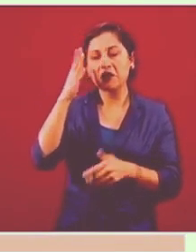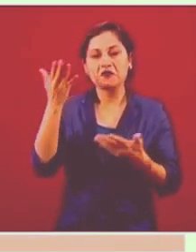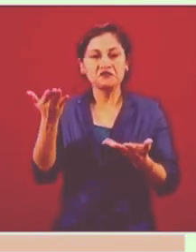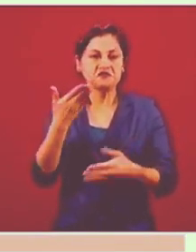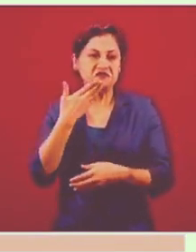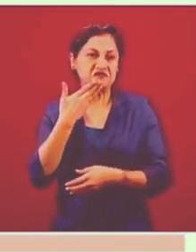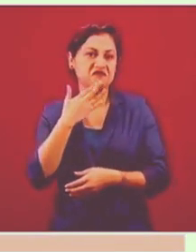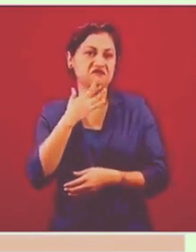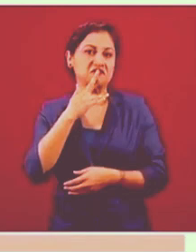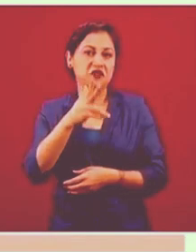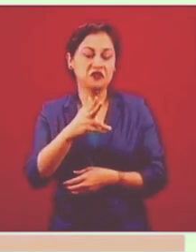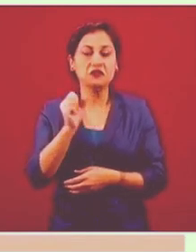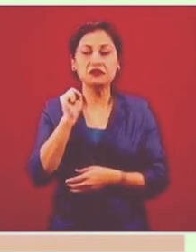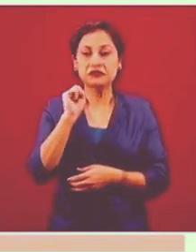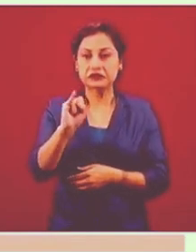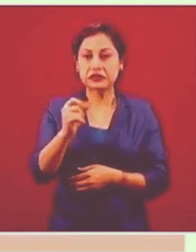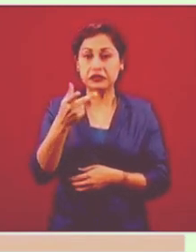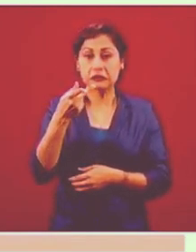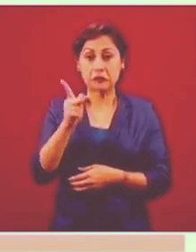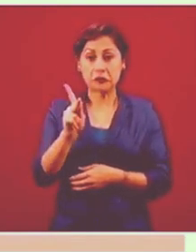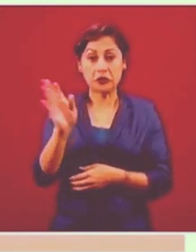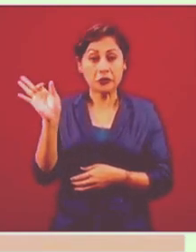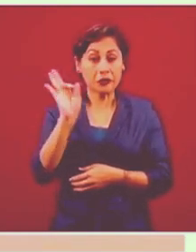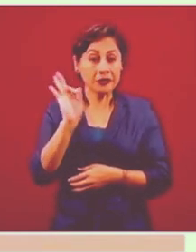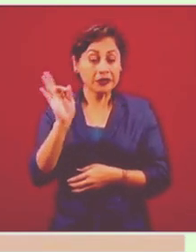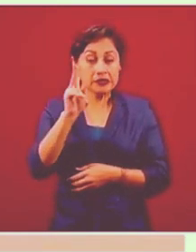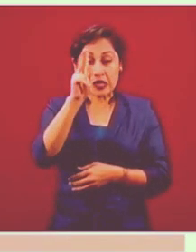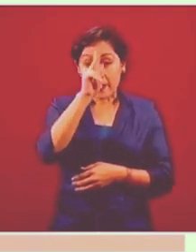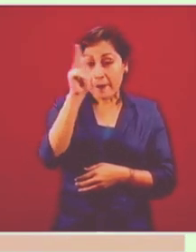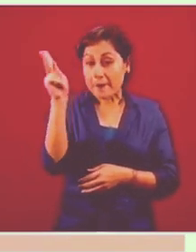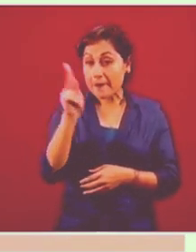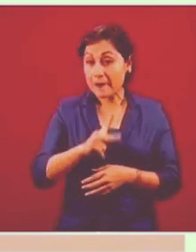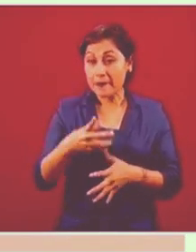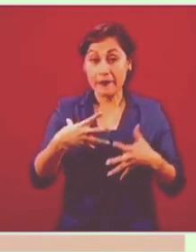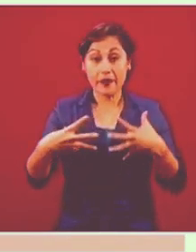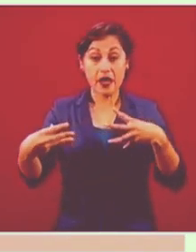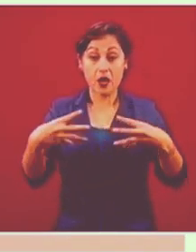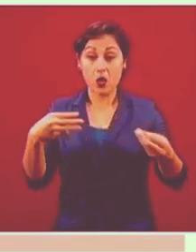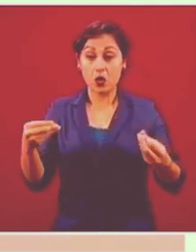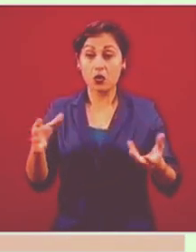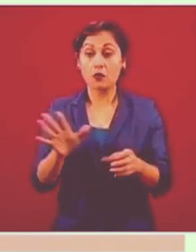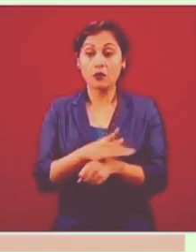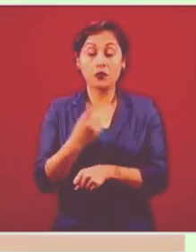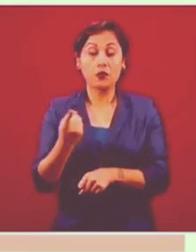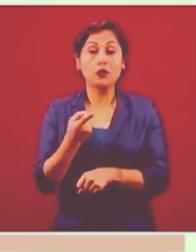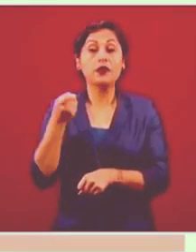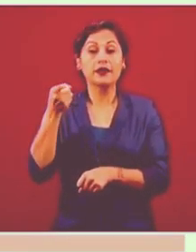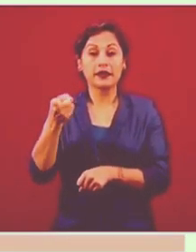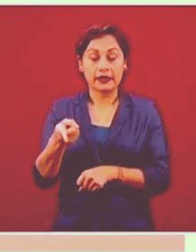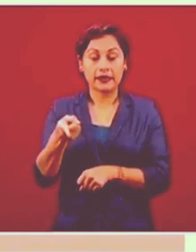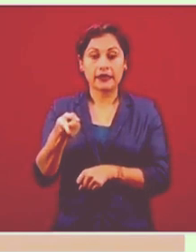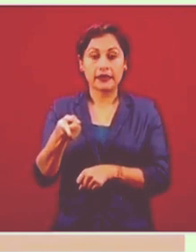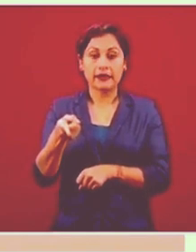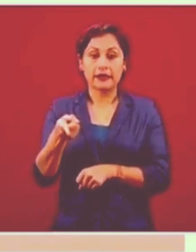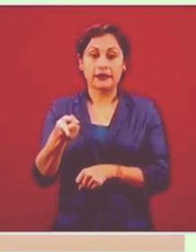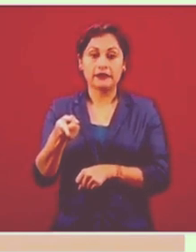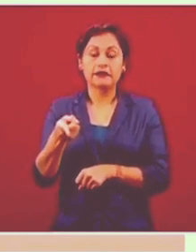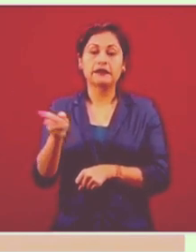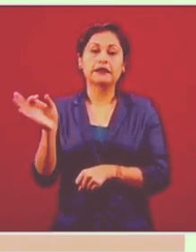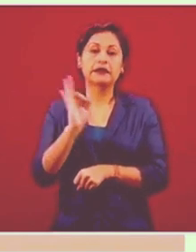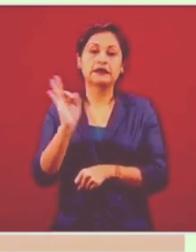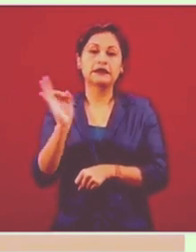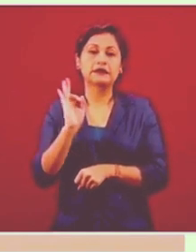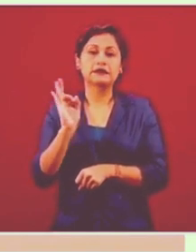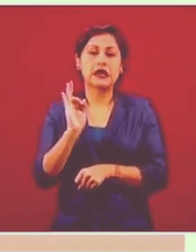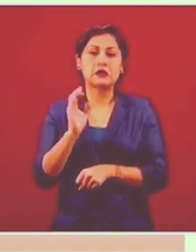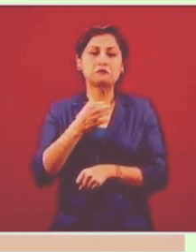con un costo elevadísimo porque no hubiéramos tenido en ese momento la capacidad de alojar a las